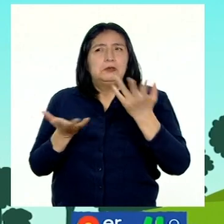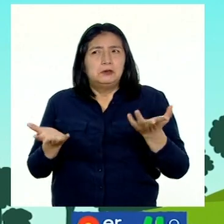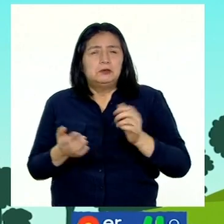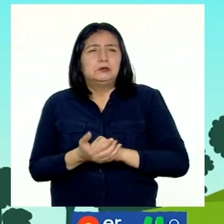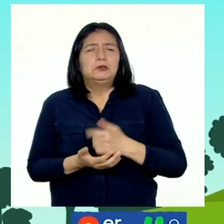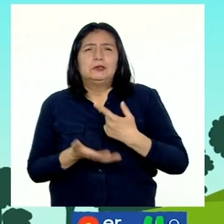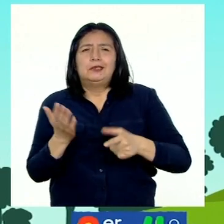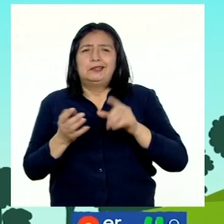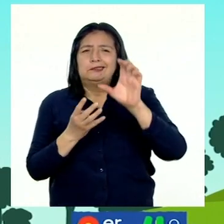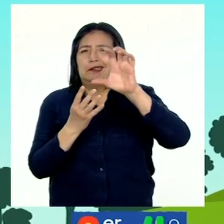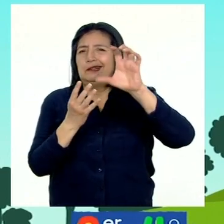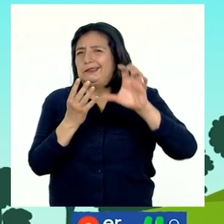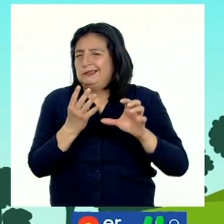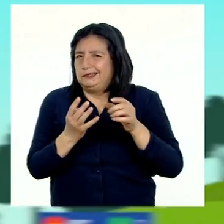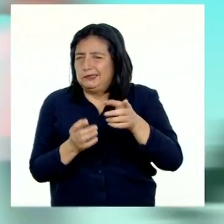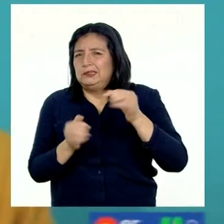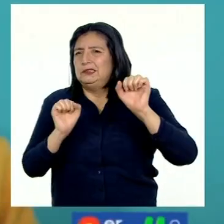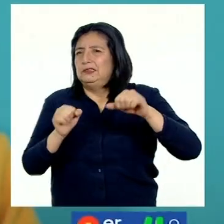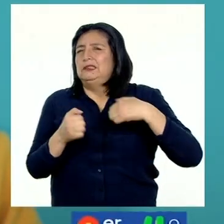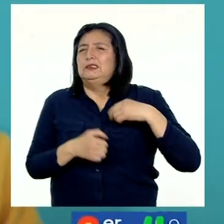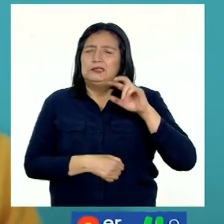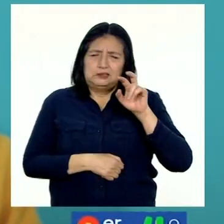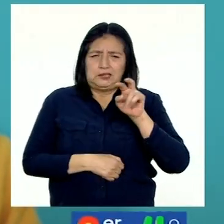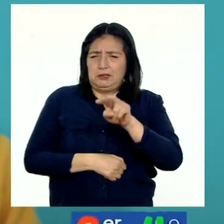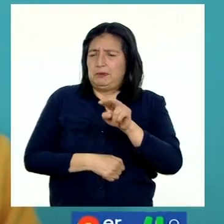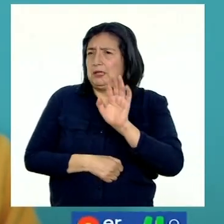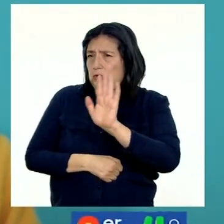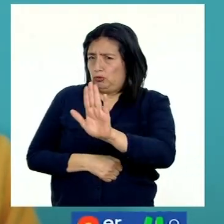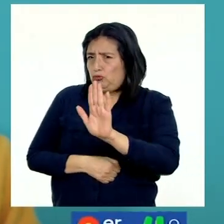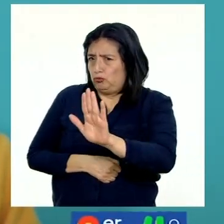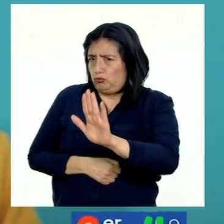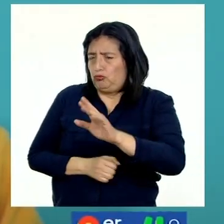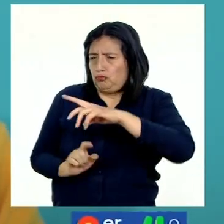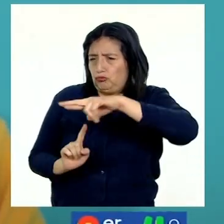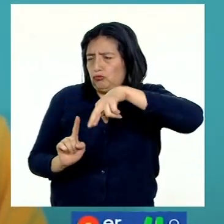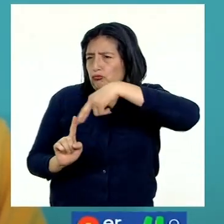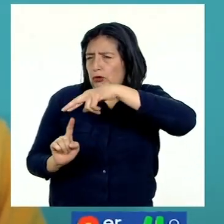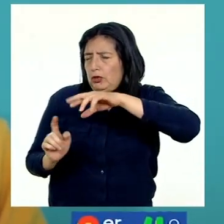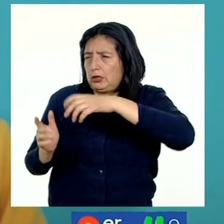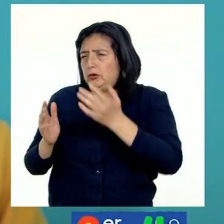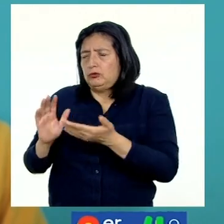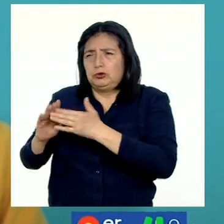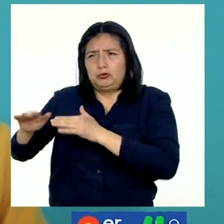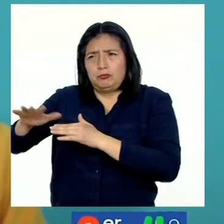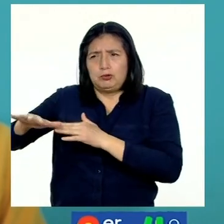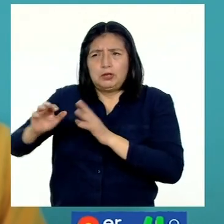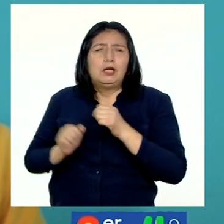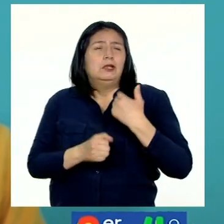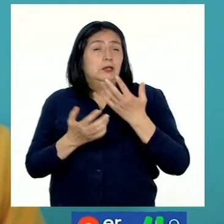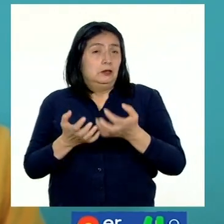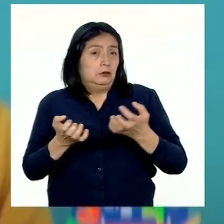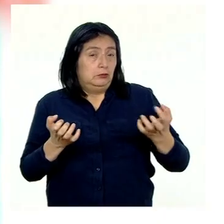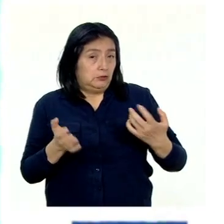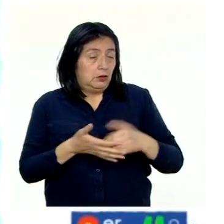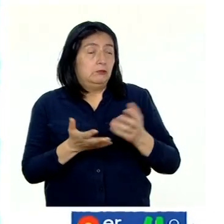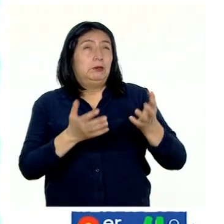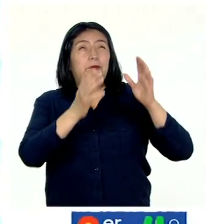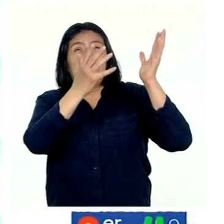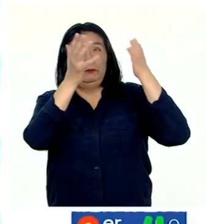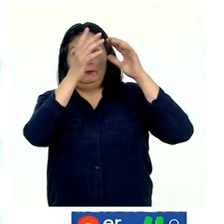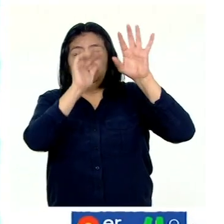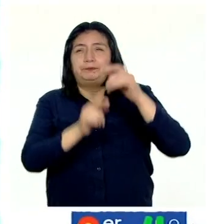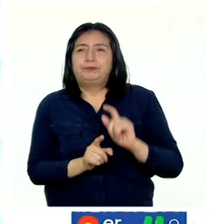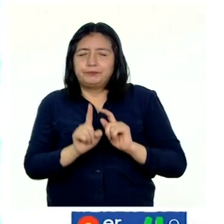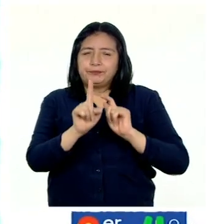justamente las características que aprecian en su entorno. Bien, entonces los elementos meteorológicos